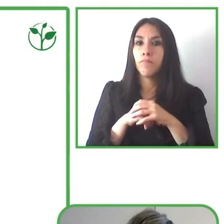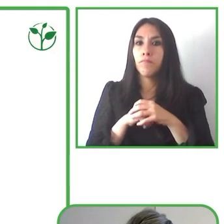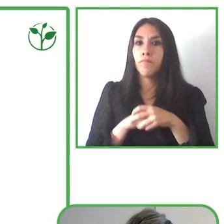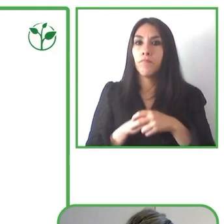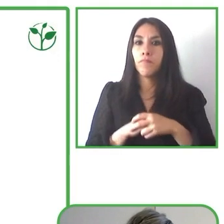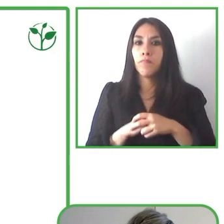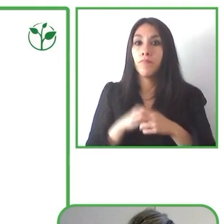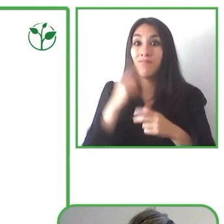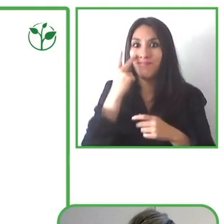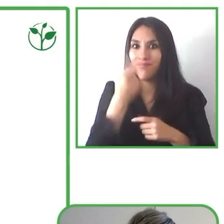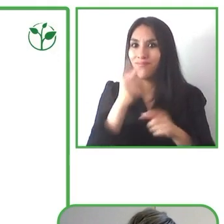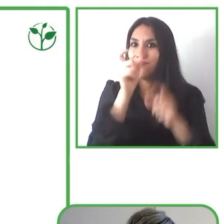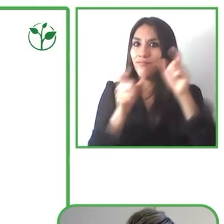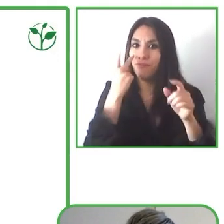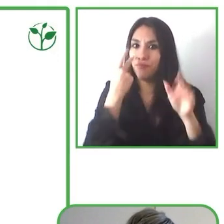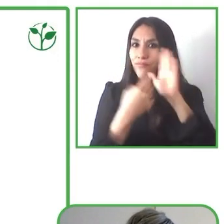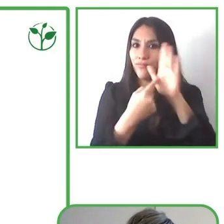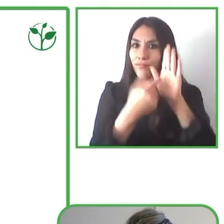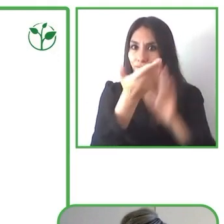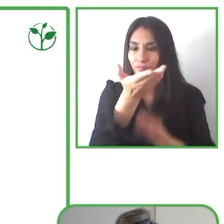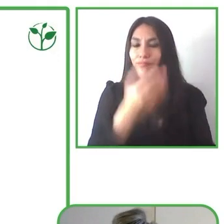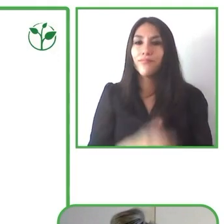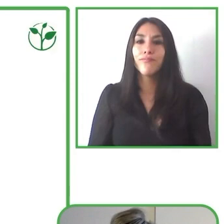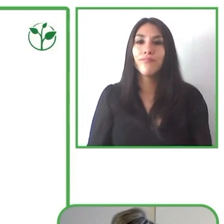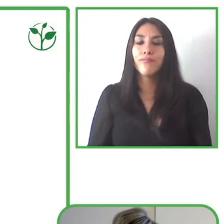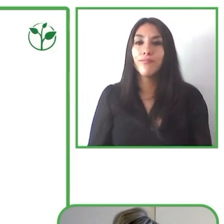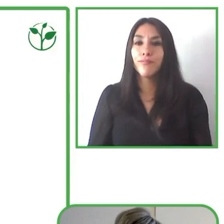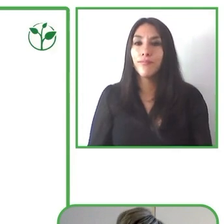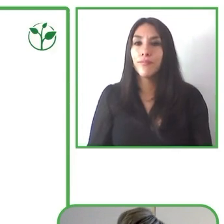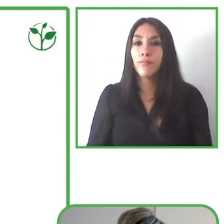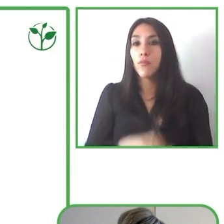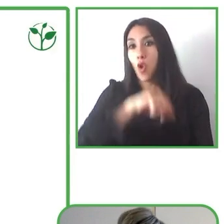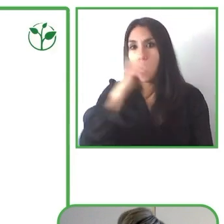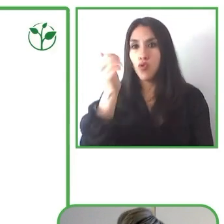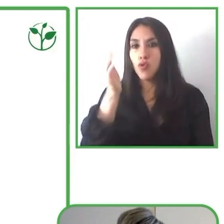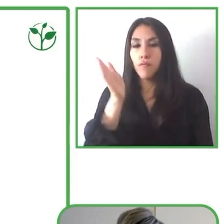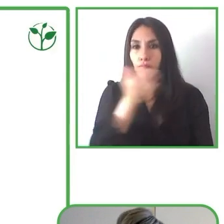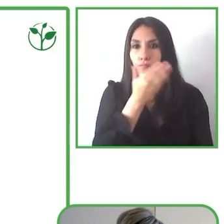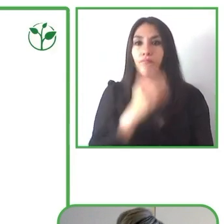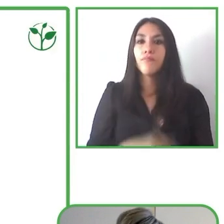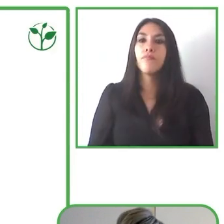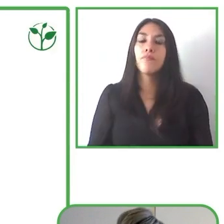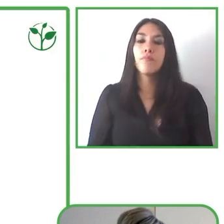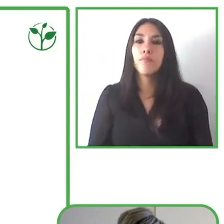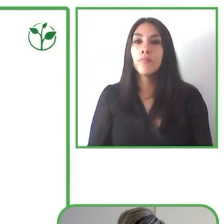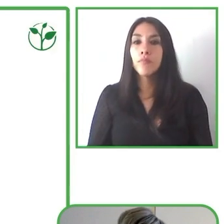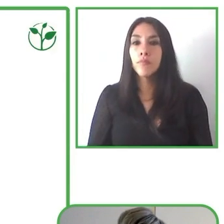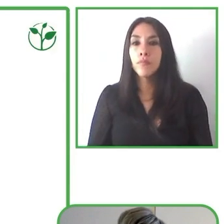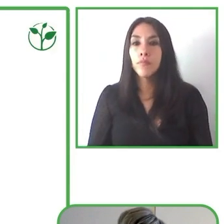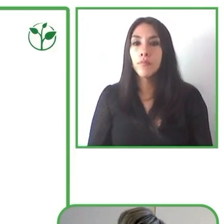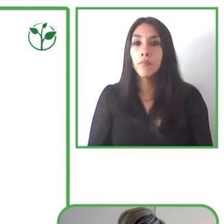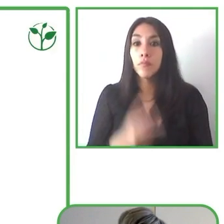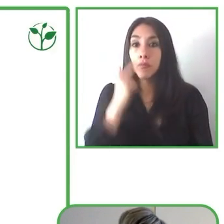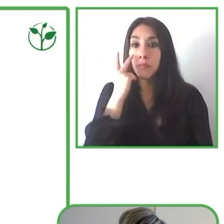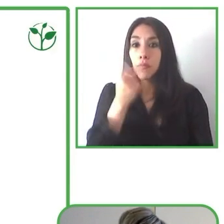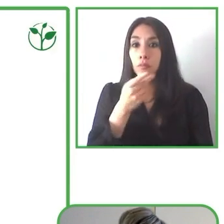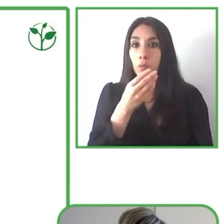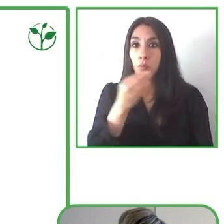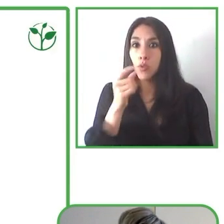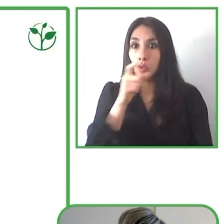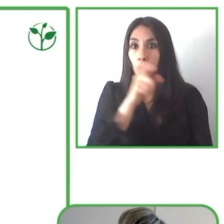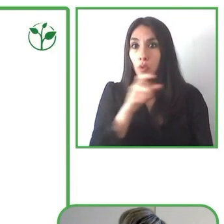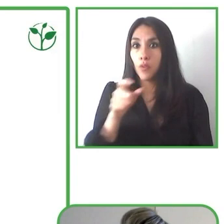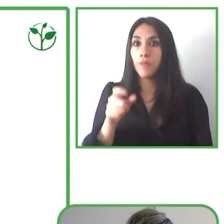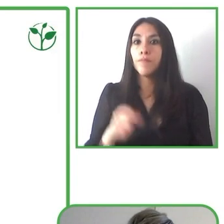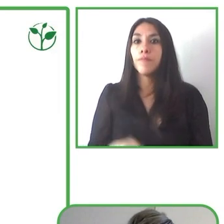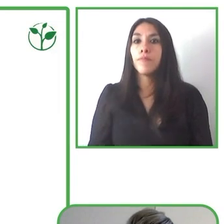Ocho, objetivos específicos, un momento que yo me parece no